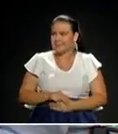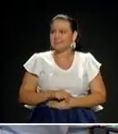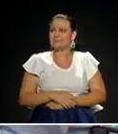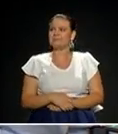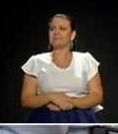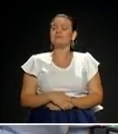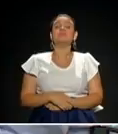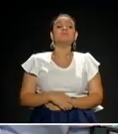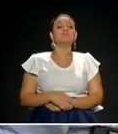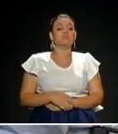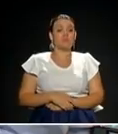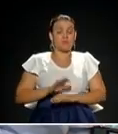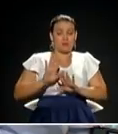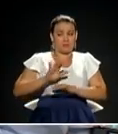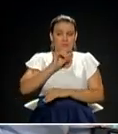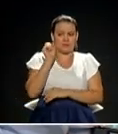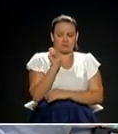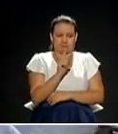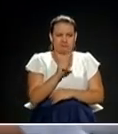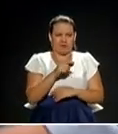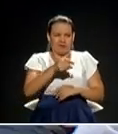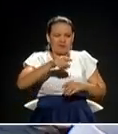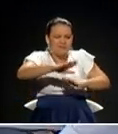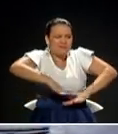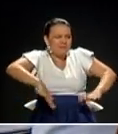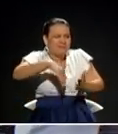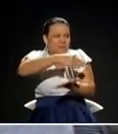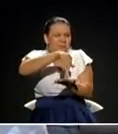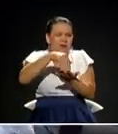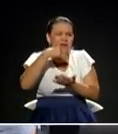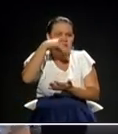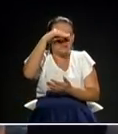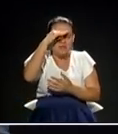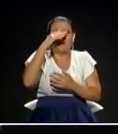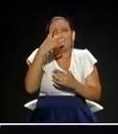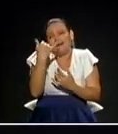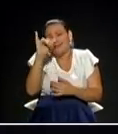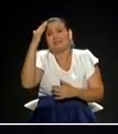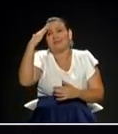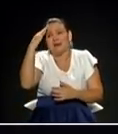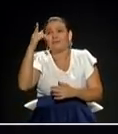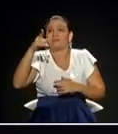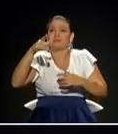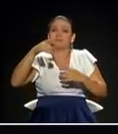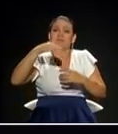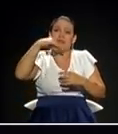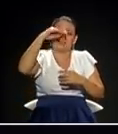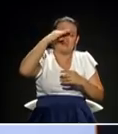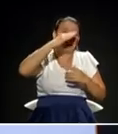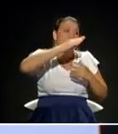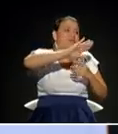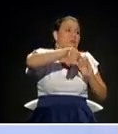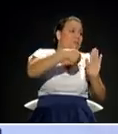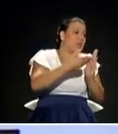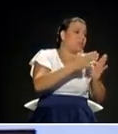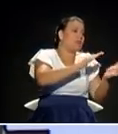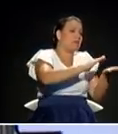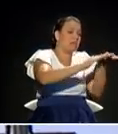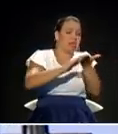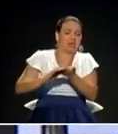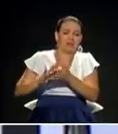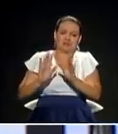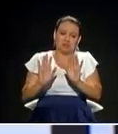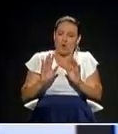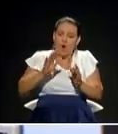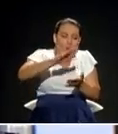¿qué transformaciones específicas para el centro, no para el resto de la ciudad, porque todas aplican a la ciudad, se podrían implementar? Es que cuando uno habla de